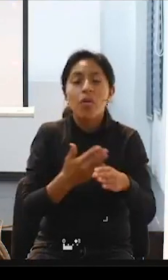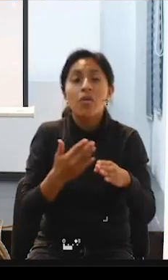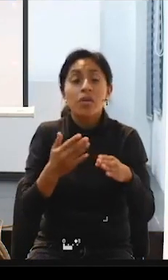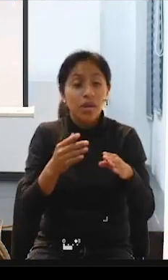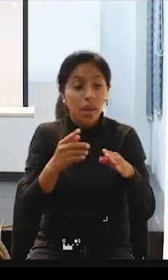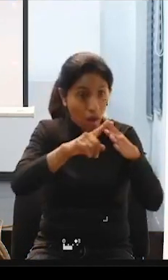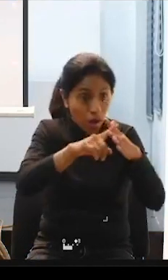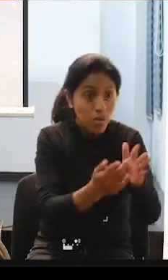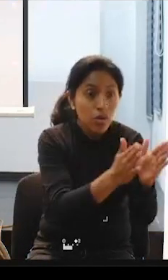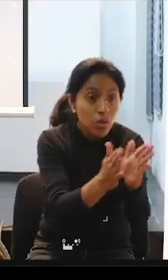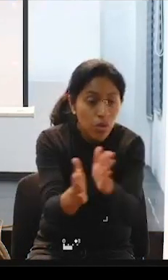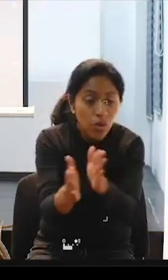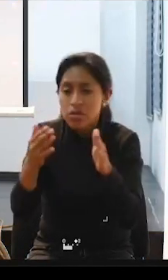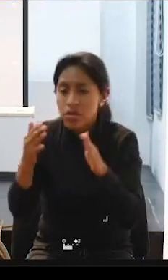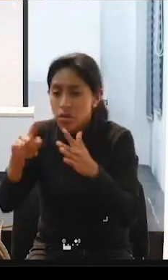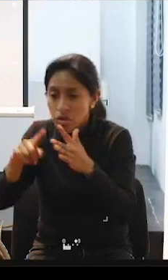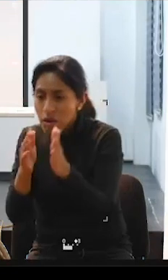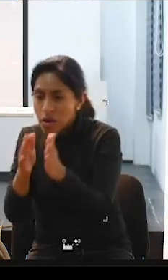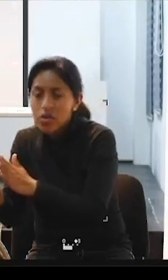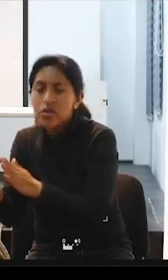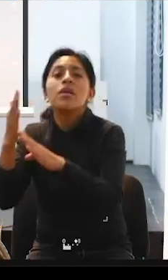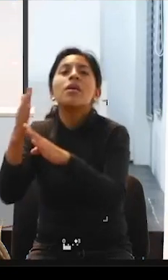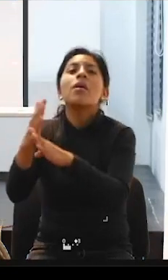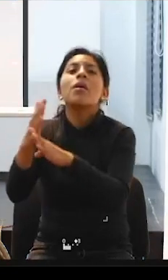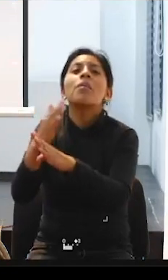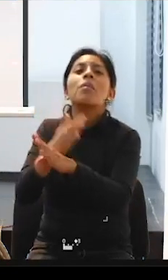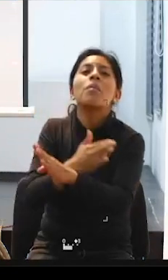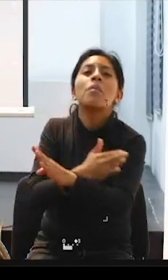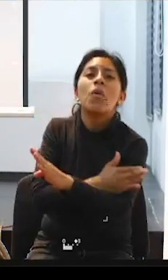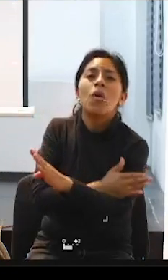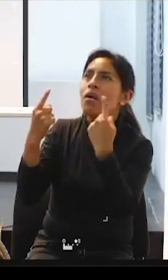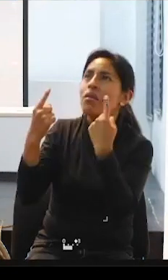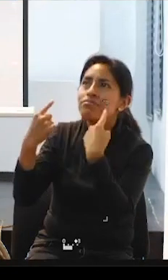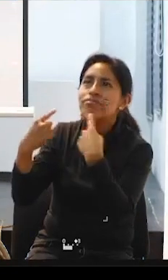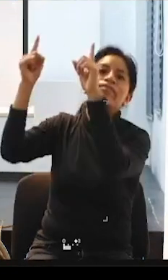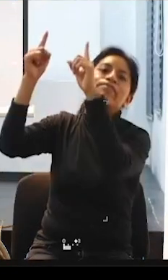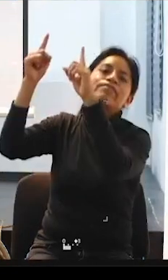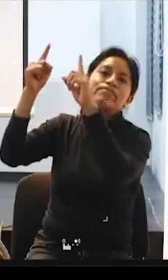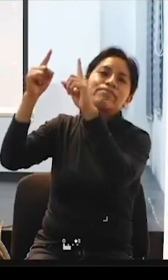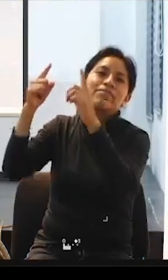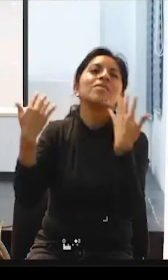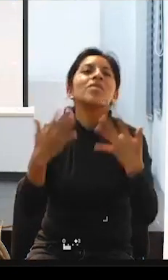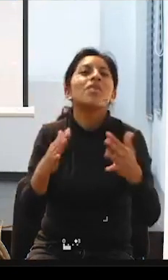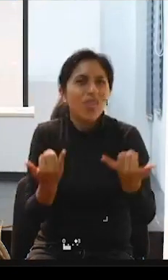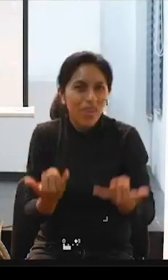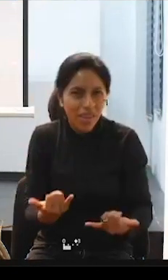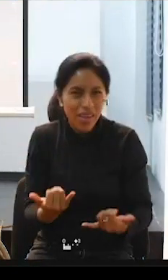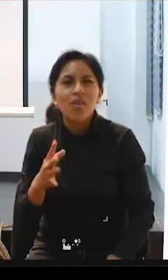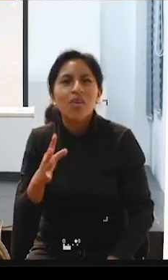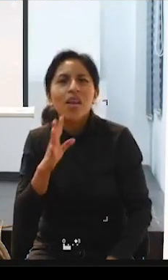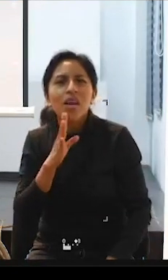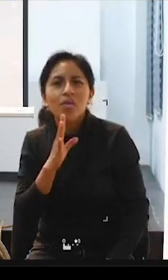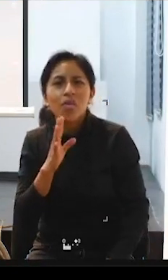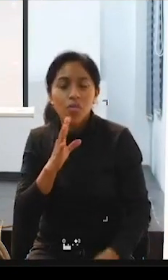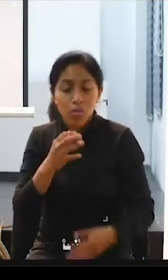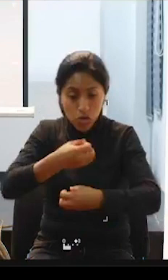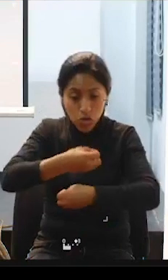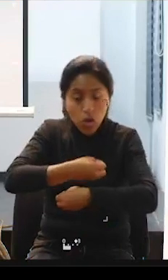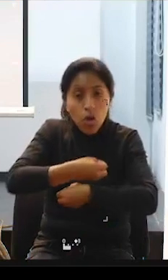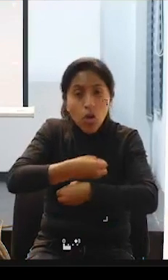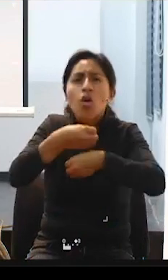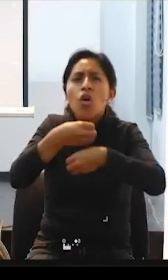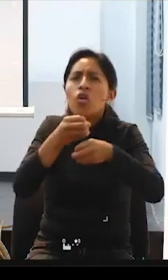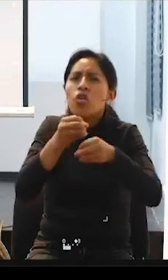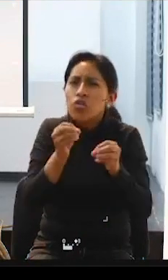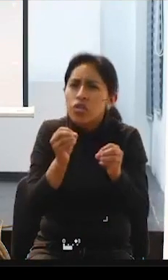y fueron pues consiguiendo cada uno a su manera lo que llamamos las OBI, oficinas de vida independiente,